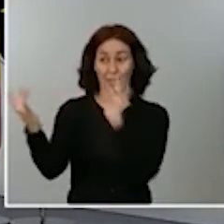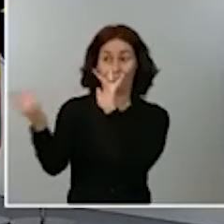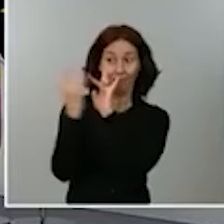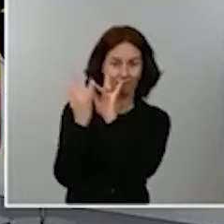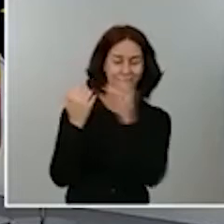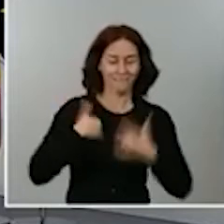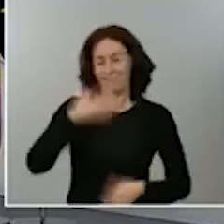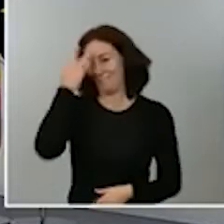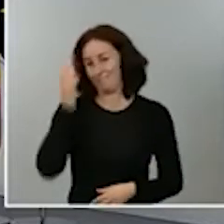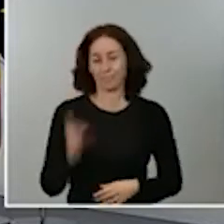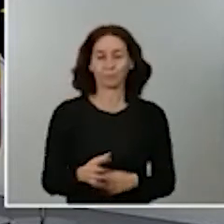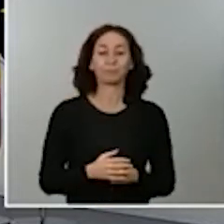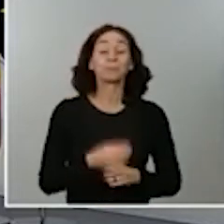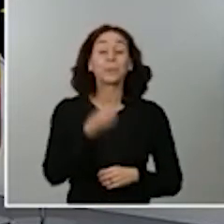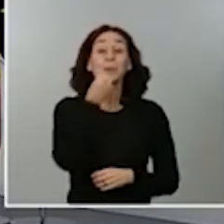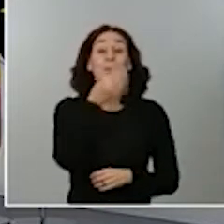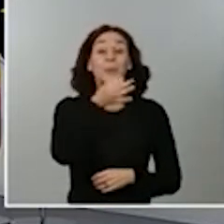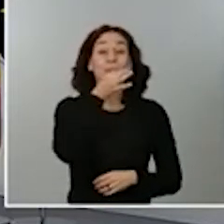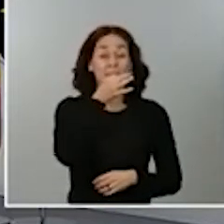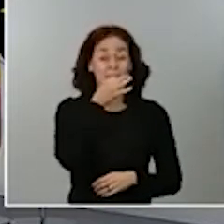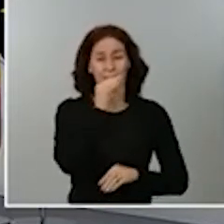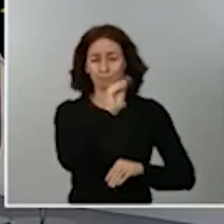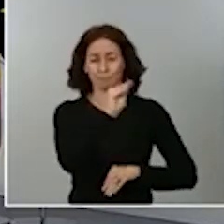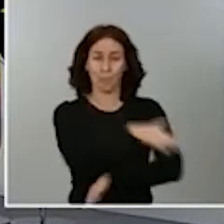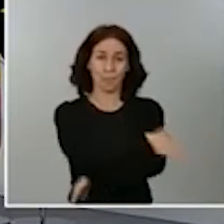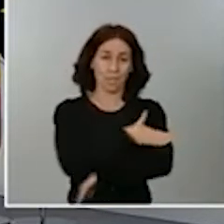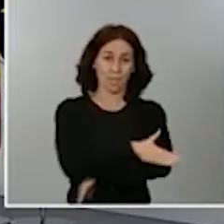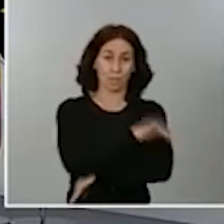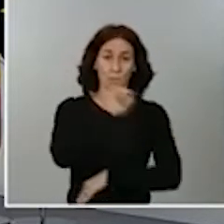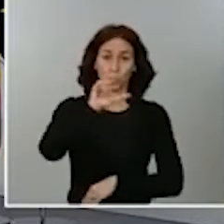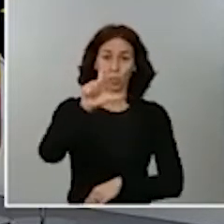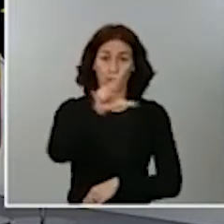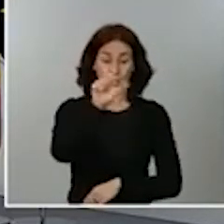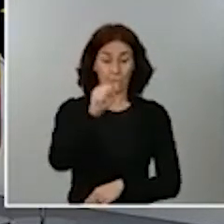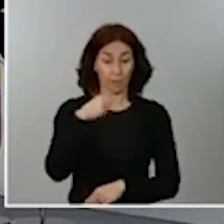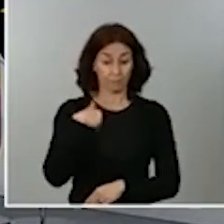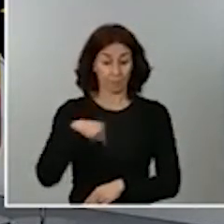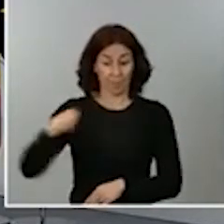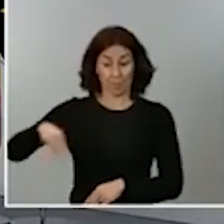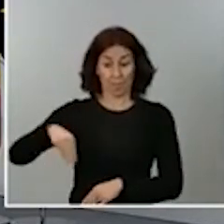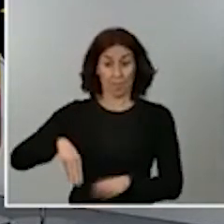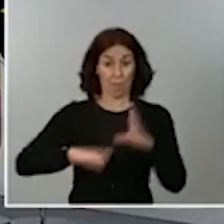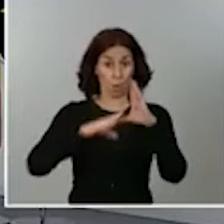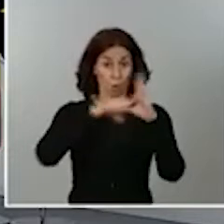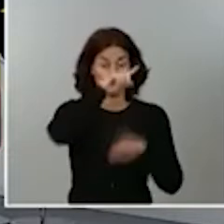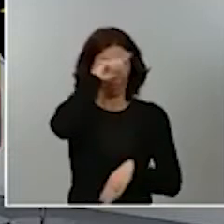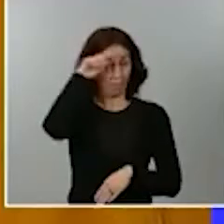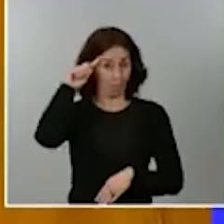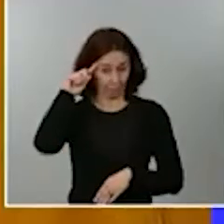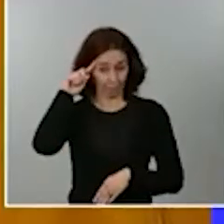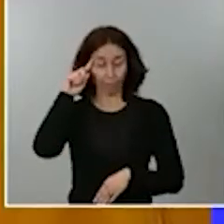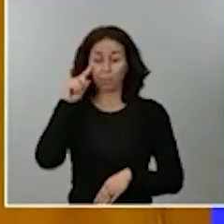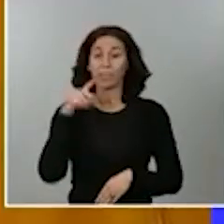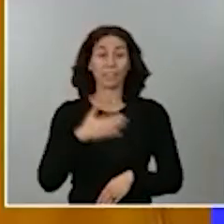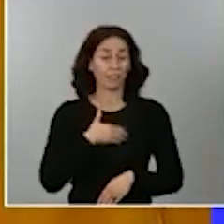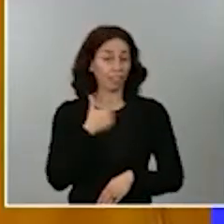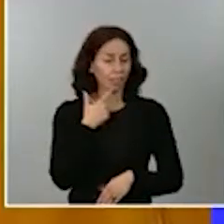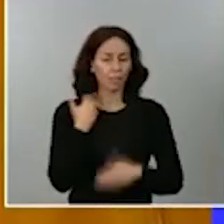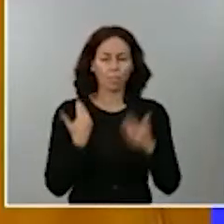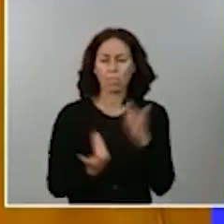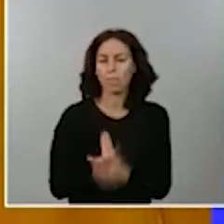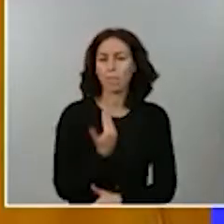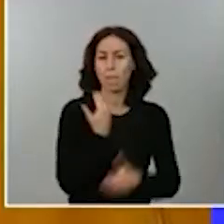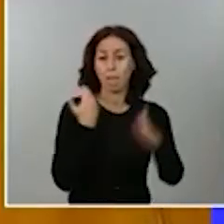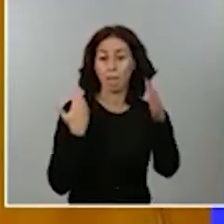tardes. Quería para el ministro ella preguntarle, la presidenta de la Comunidad de Madrid ha dicho que luchará día a día para que se le quite el